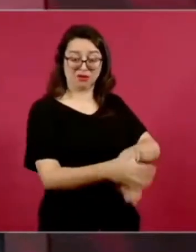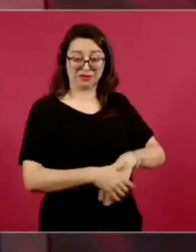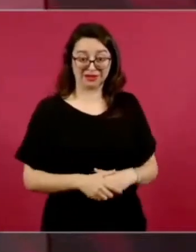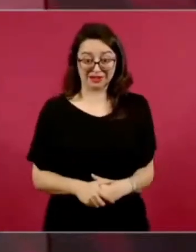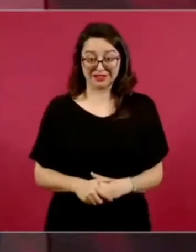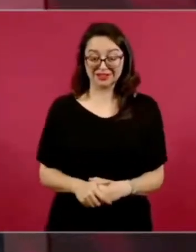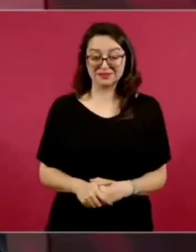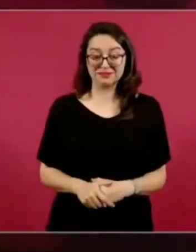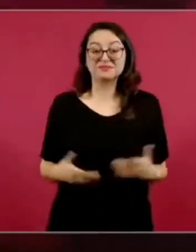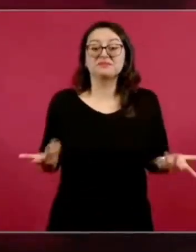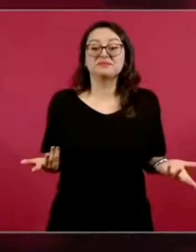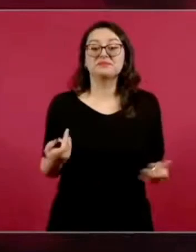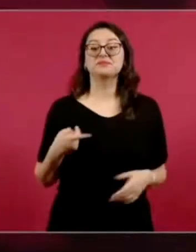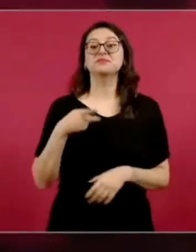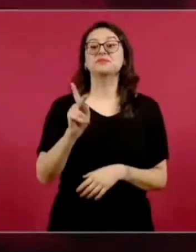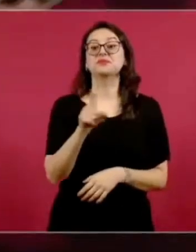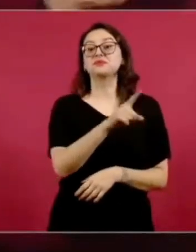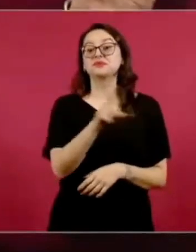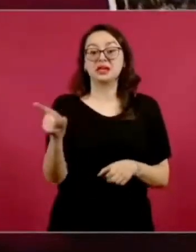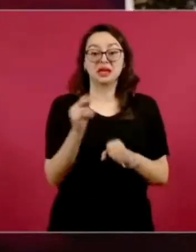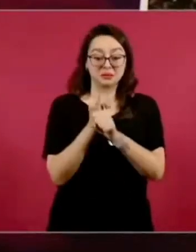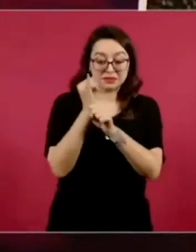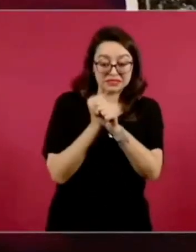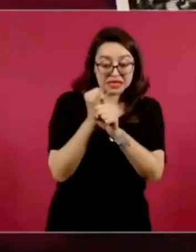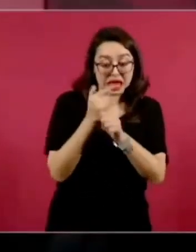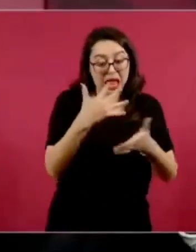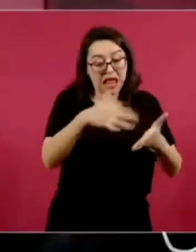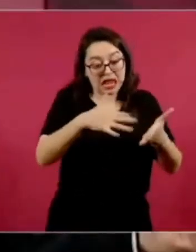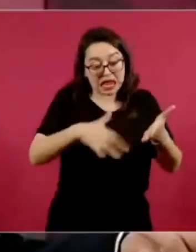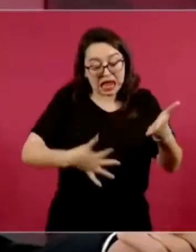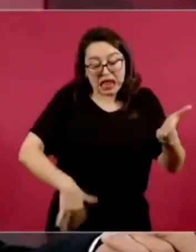Pero si no leen el libro, yo no voy a estar aquí.